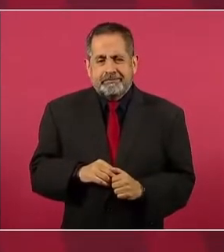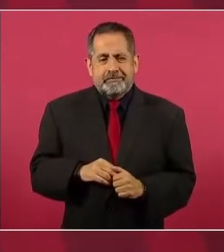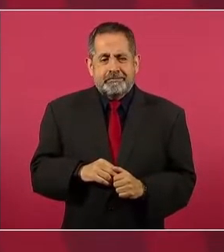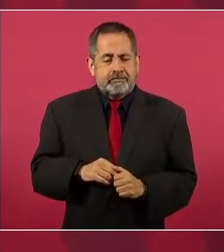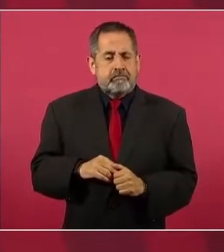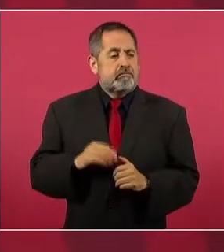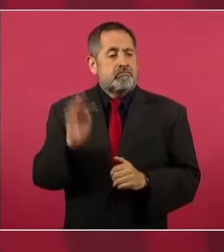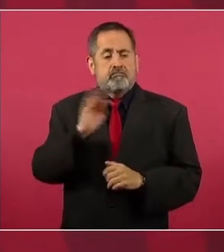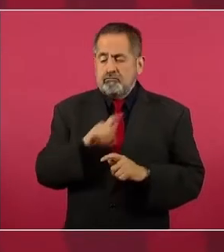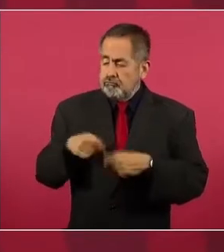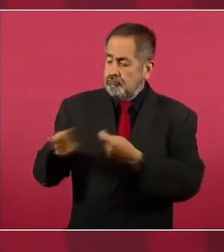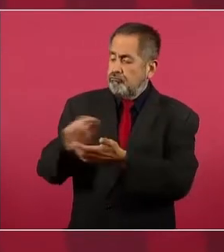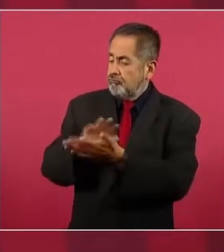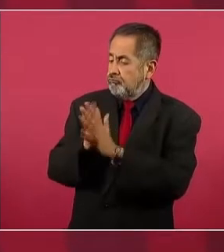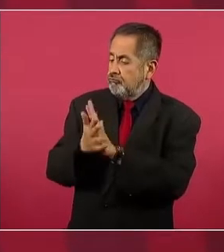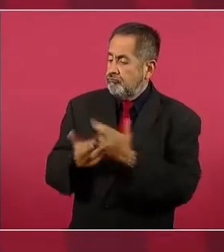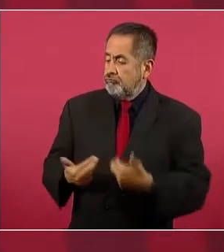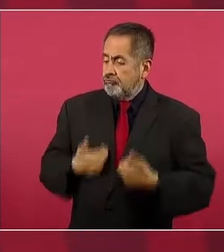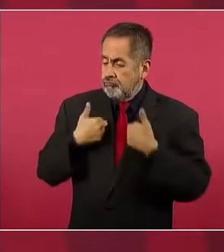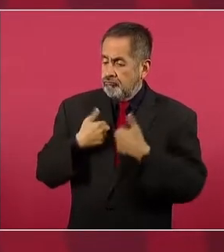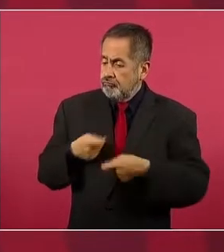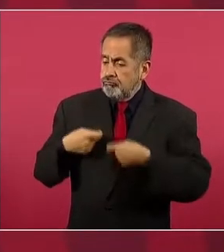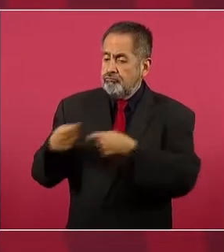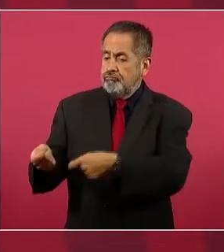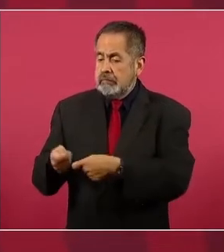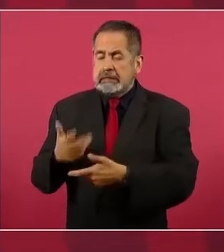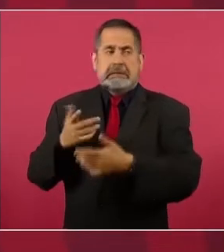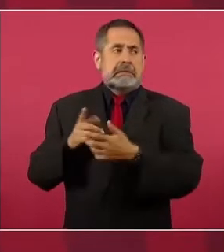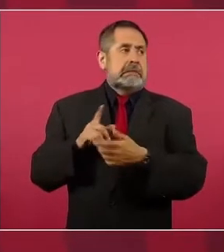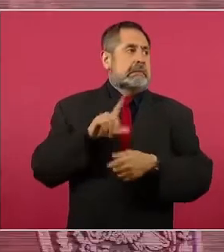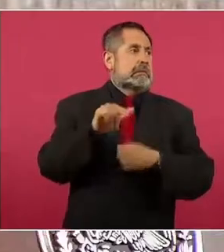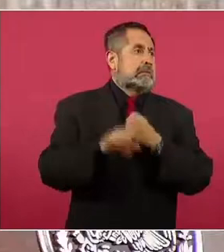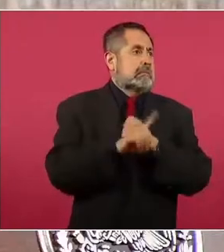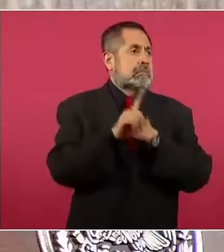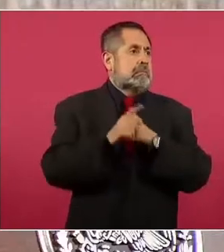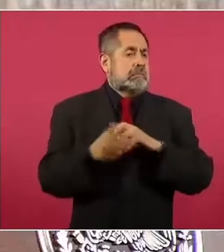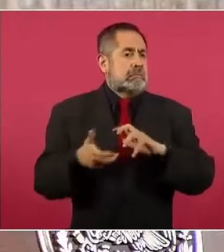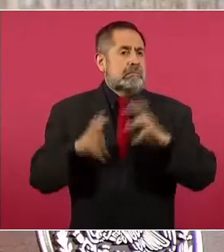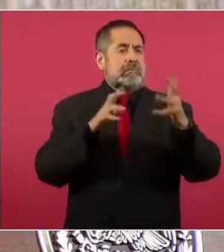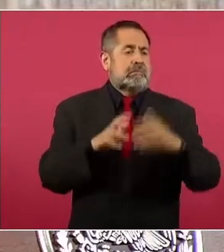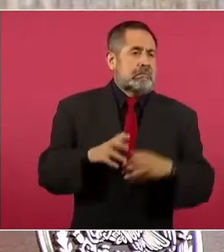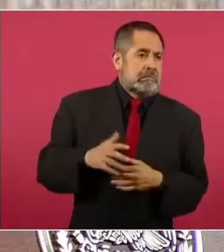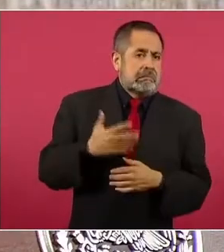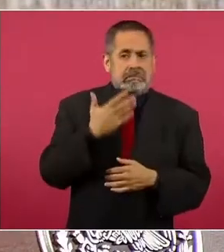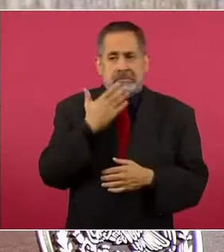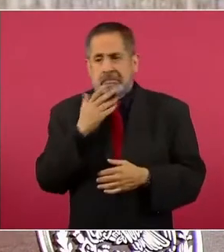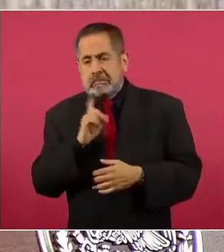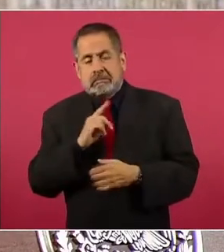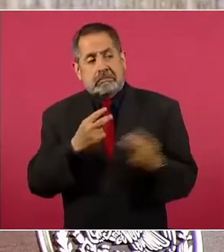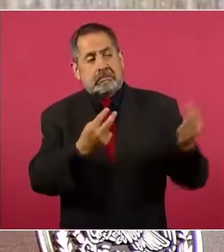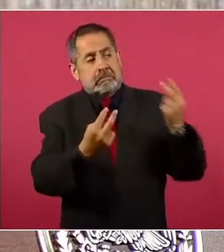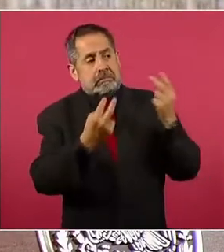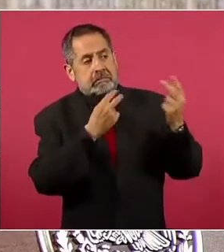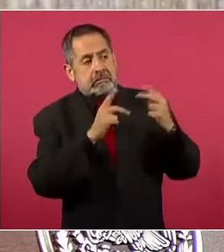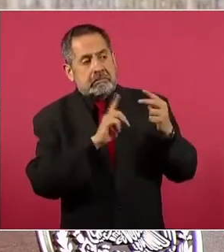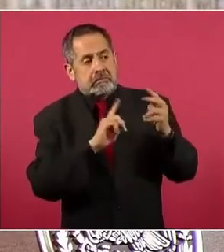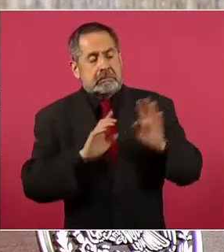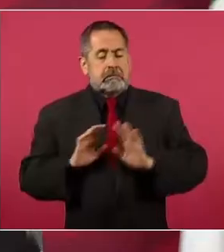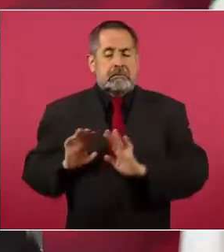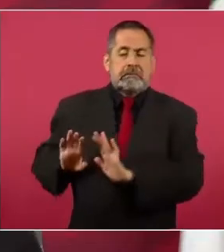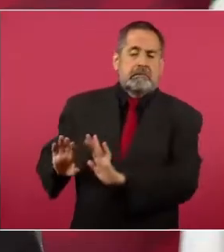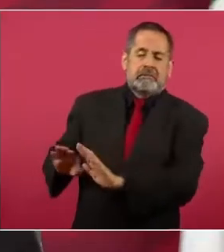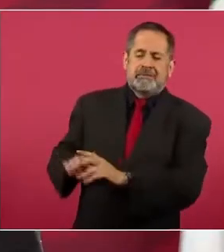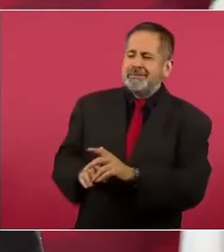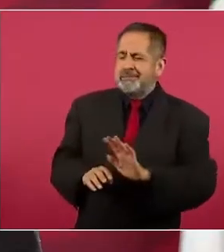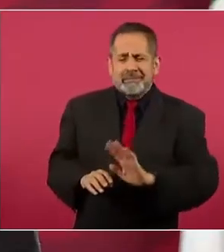medidas no sean bien vistas por sectores de